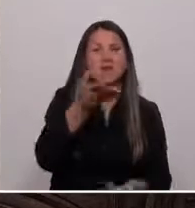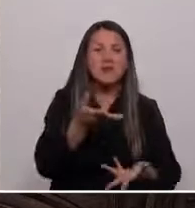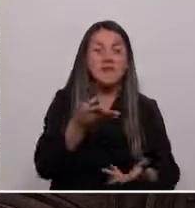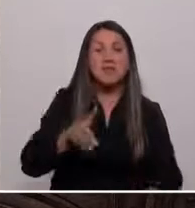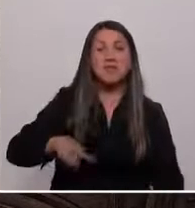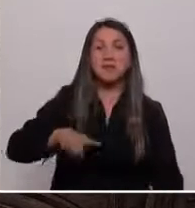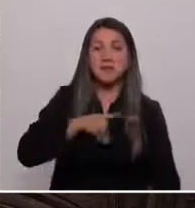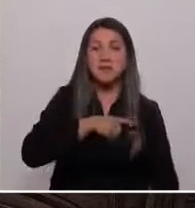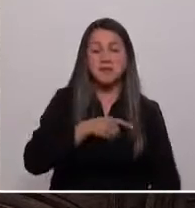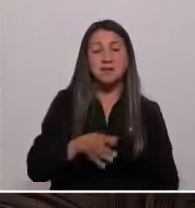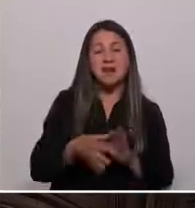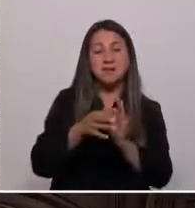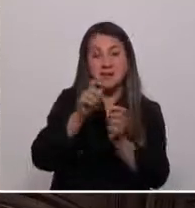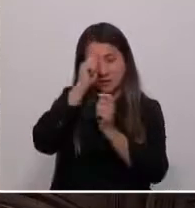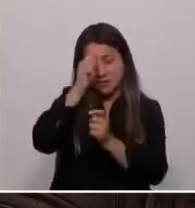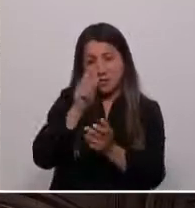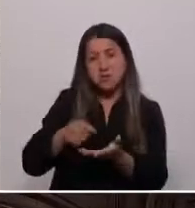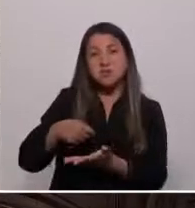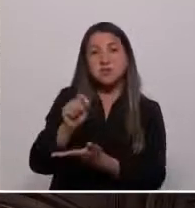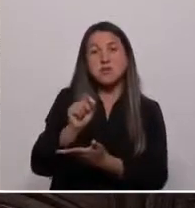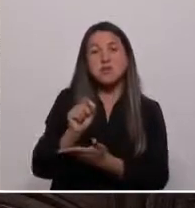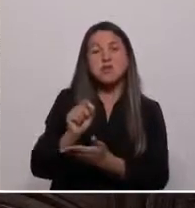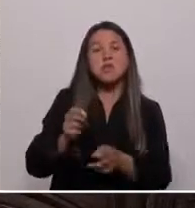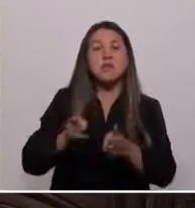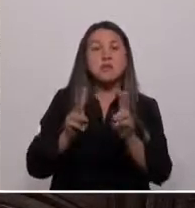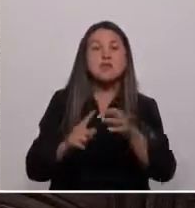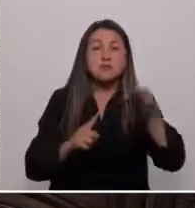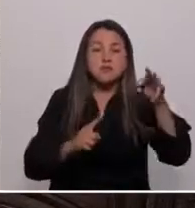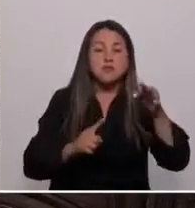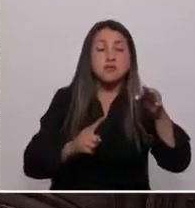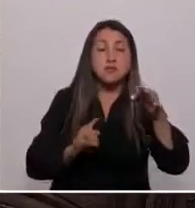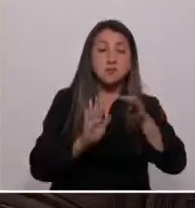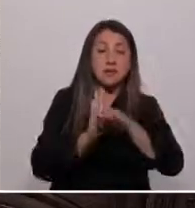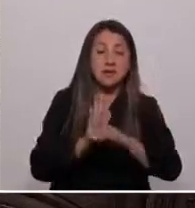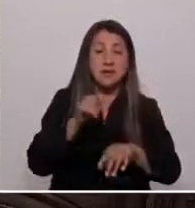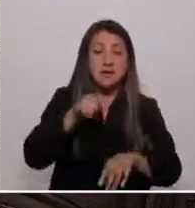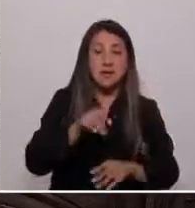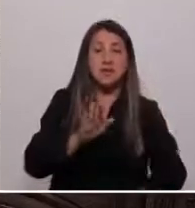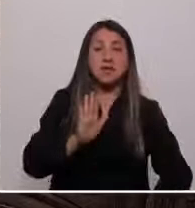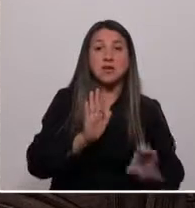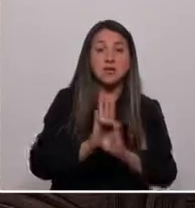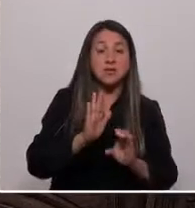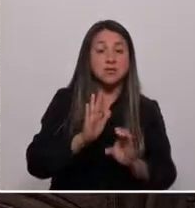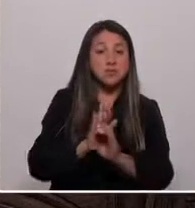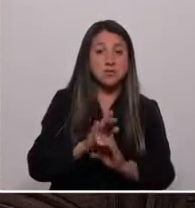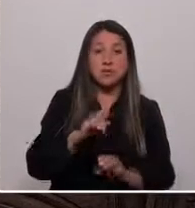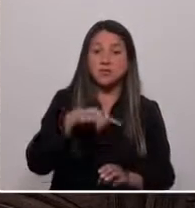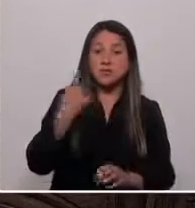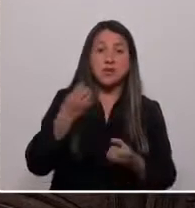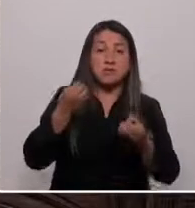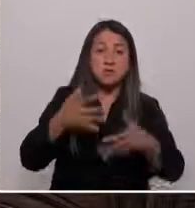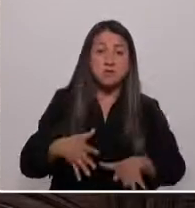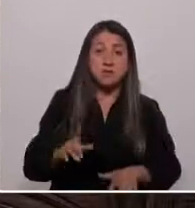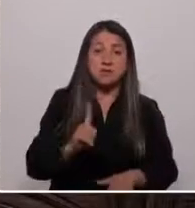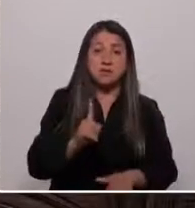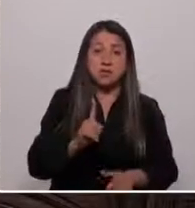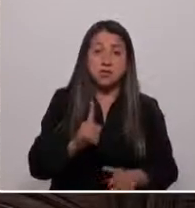reconocimiento de derechos fundamentales, esta Constitución iba a fracasar si no incorporaba, además,